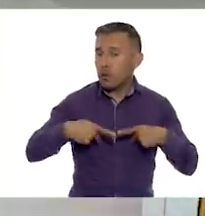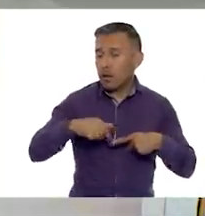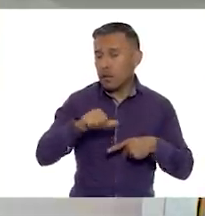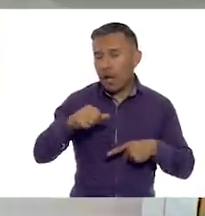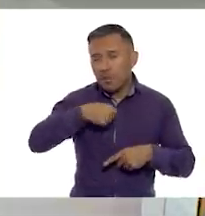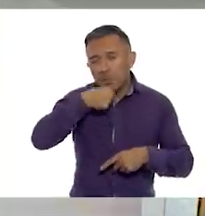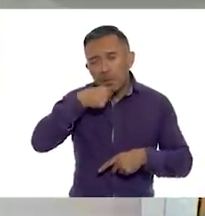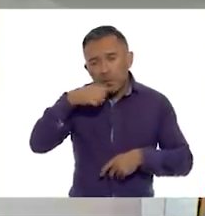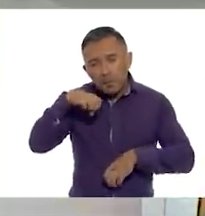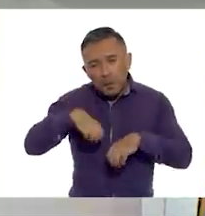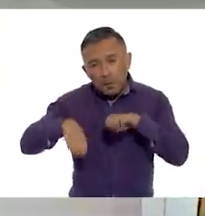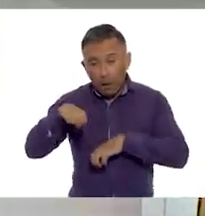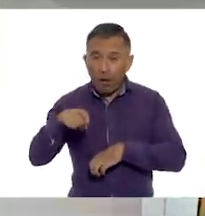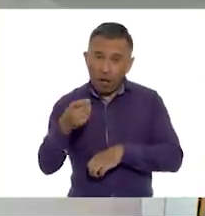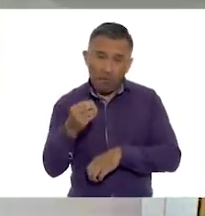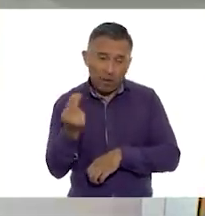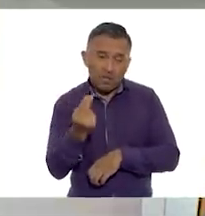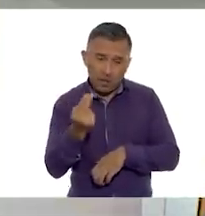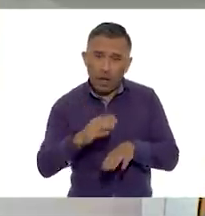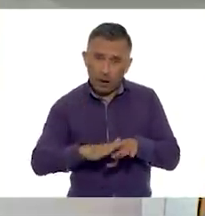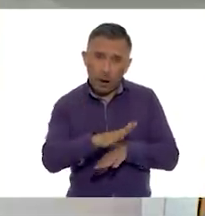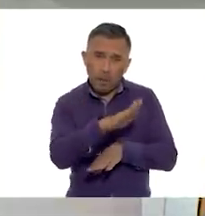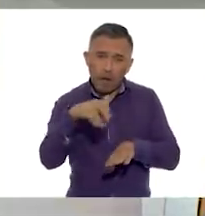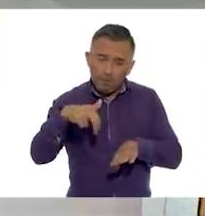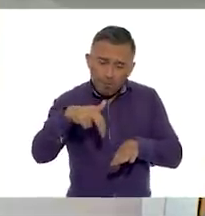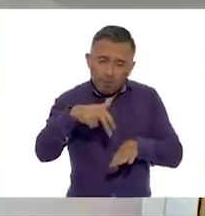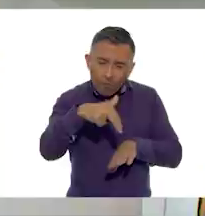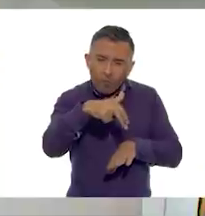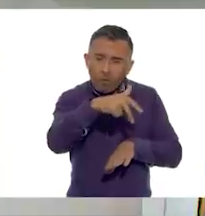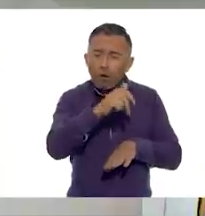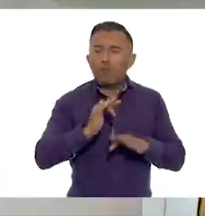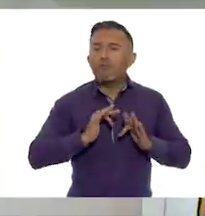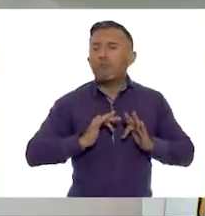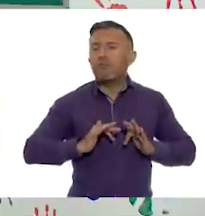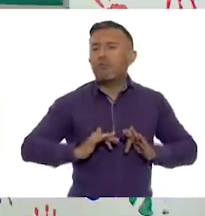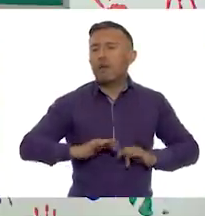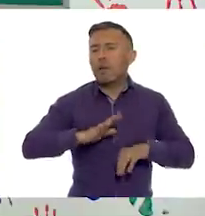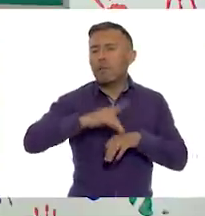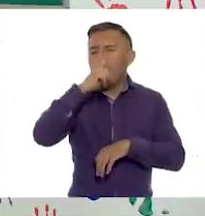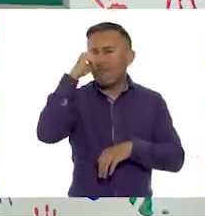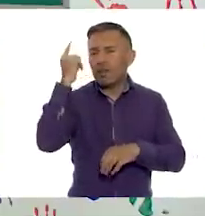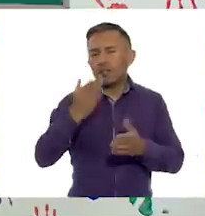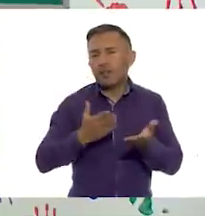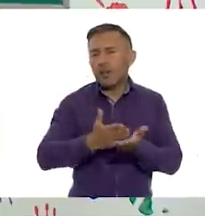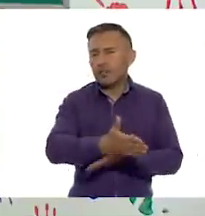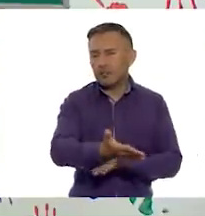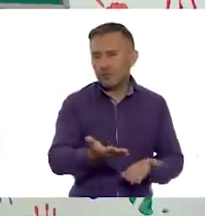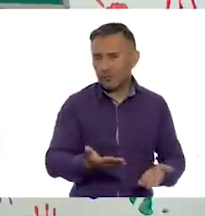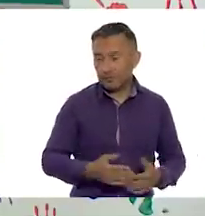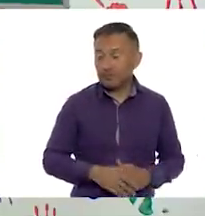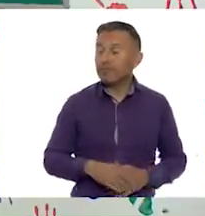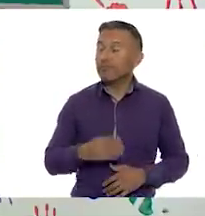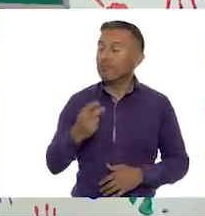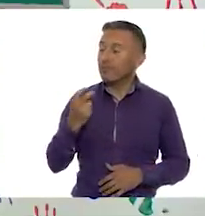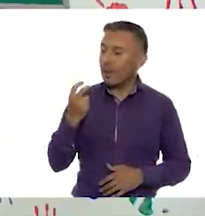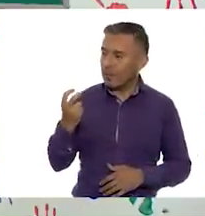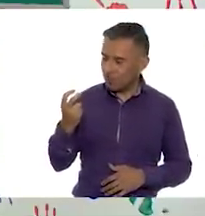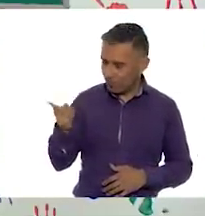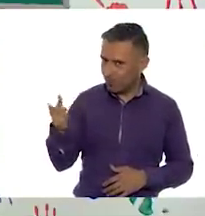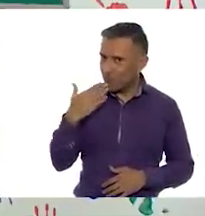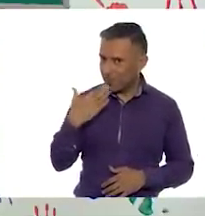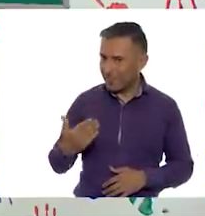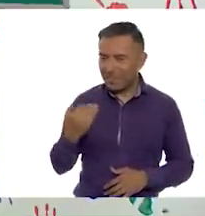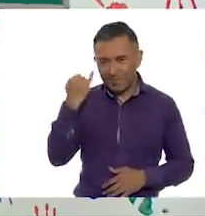necesitan también una rampa y puede ser más fácil el acceso a la escuela. Me parece muy bien. Después,